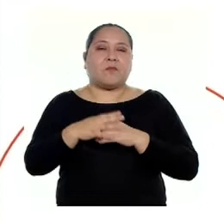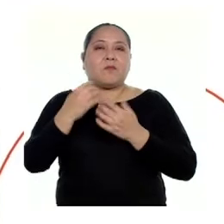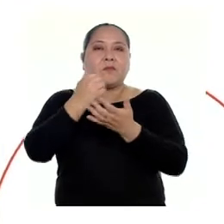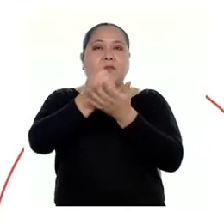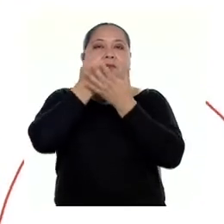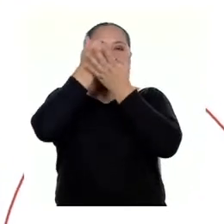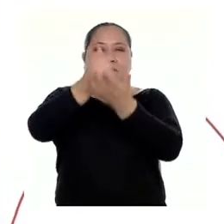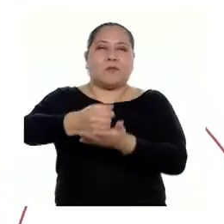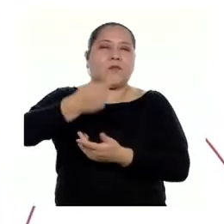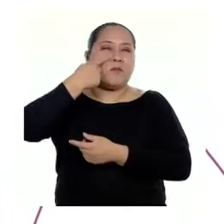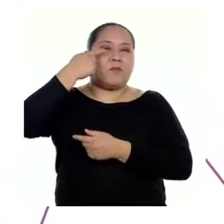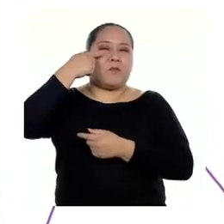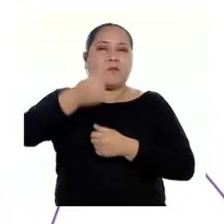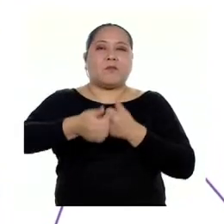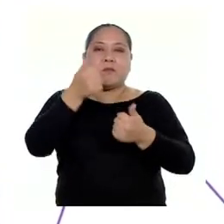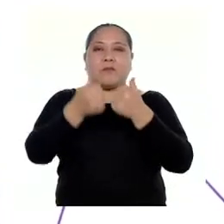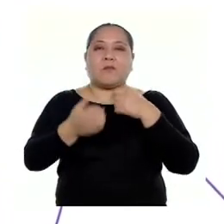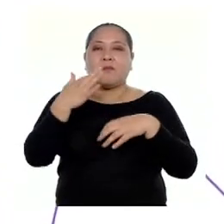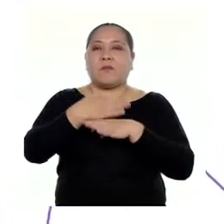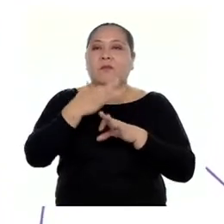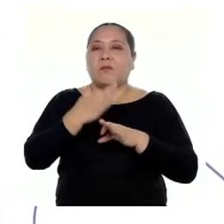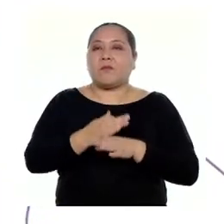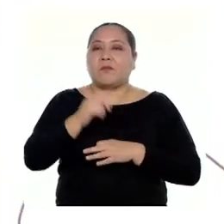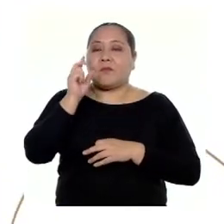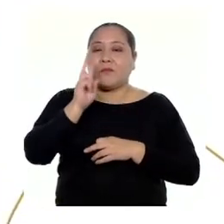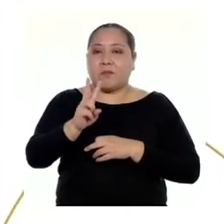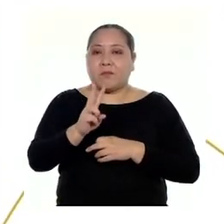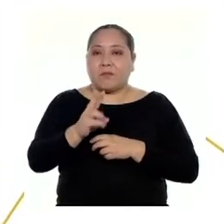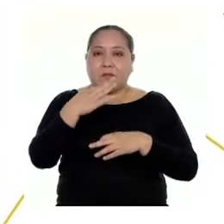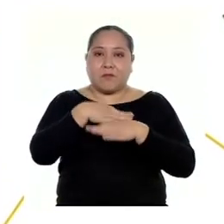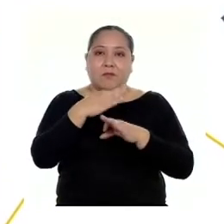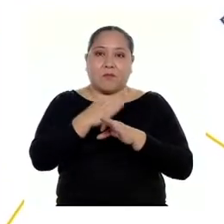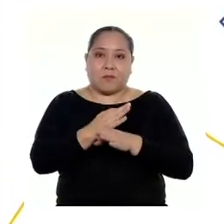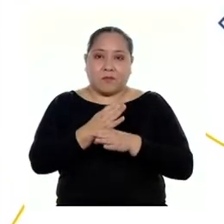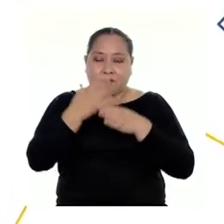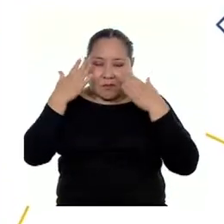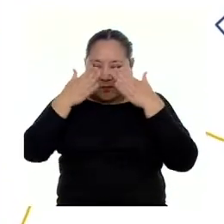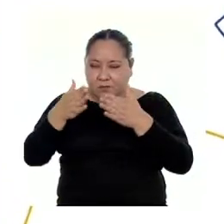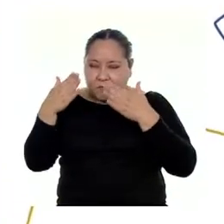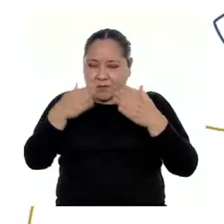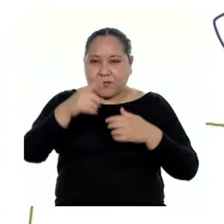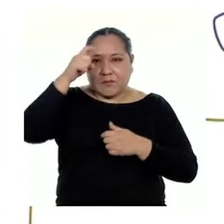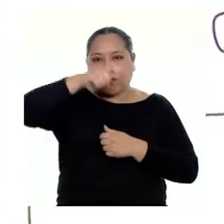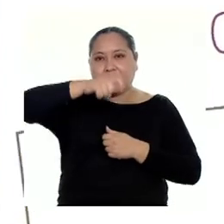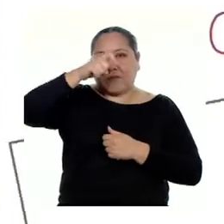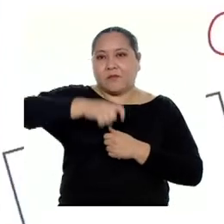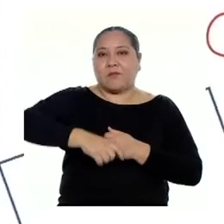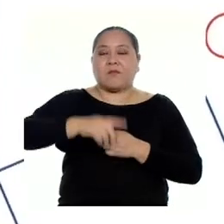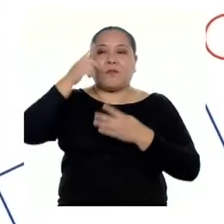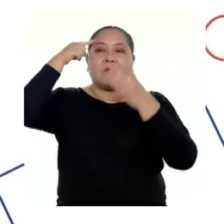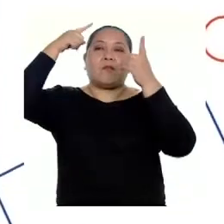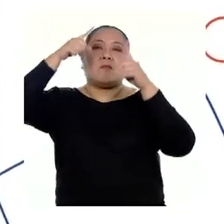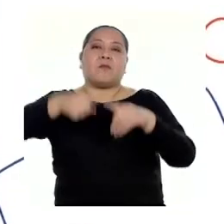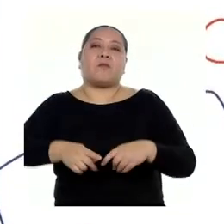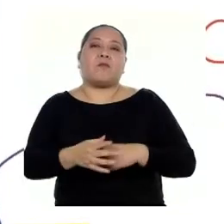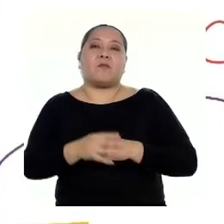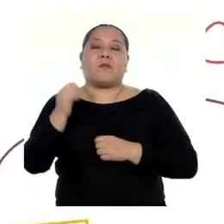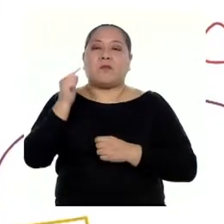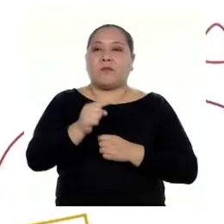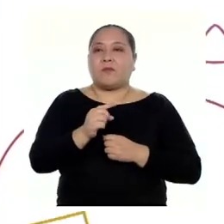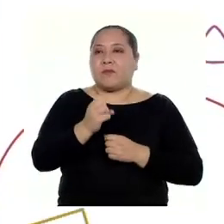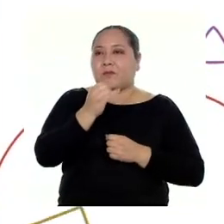a conocer de qué manera, frente a dos opciones planteadas, debemos tomar una decisión bajo